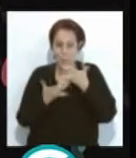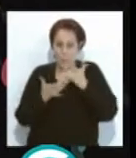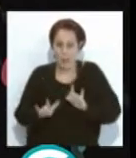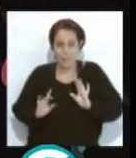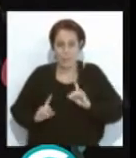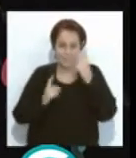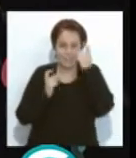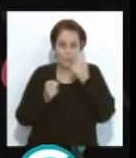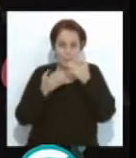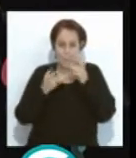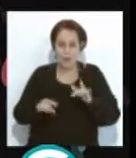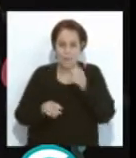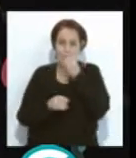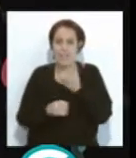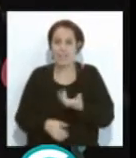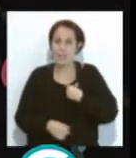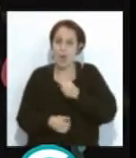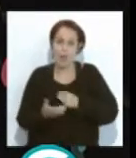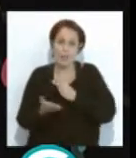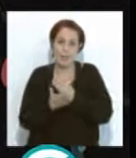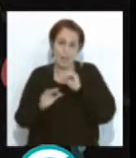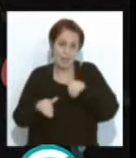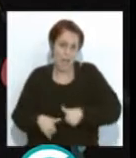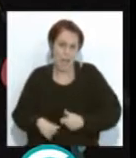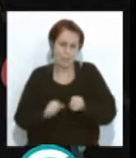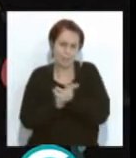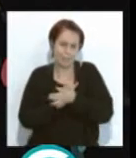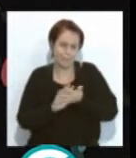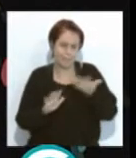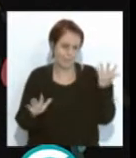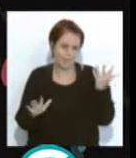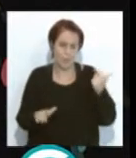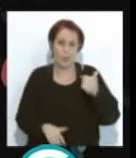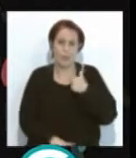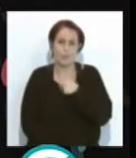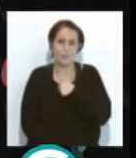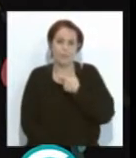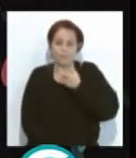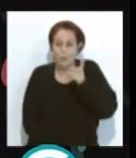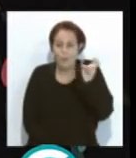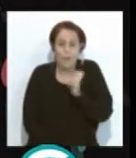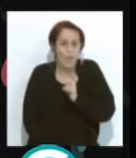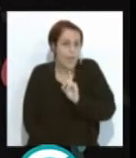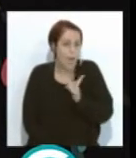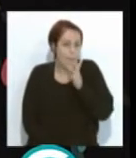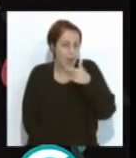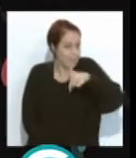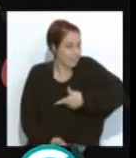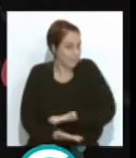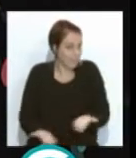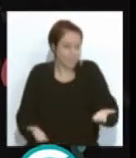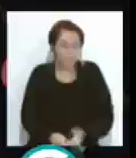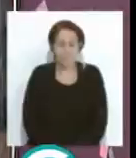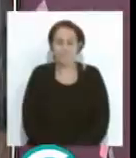Yo intento serlo, muy bueno, ¿qué tal? Encantado otra vez de regresar, que ya hacía bastante tiempo que nos dábamos una vueltecita por aquí, por el plató. Bueno,